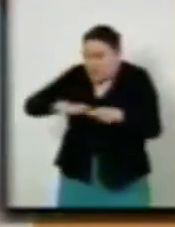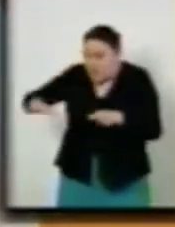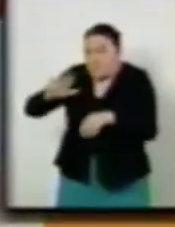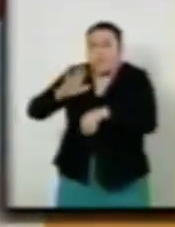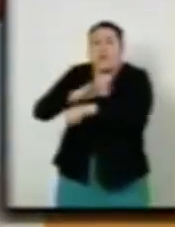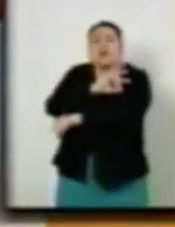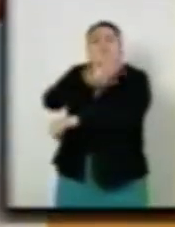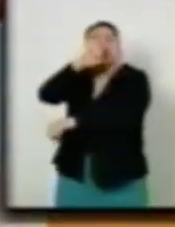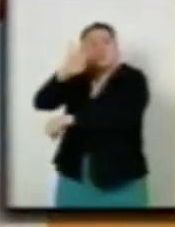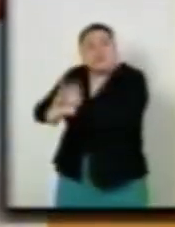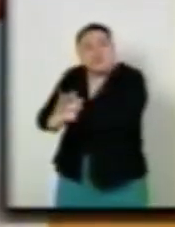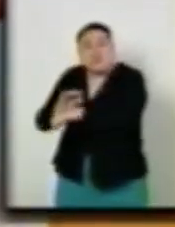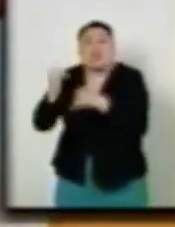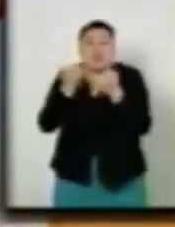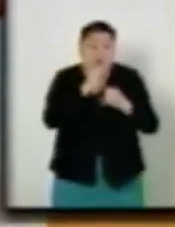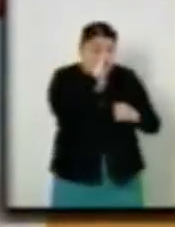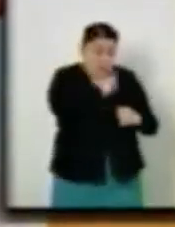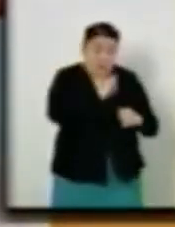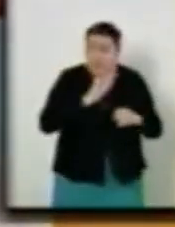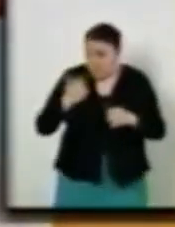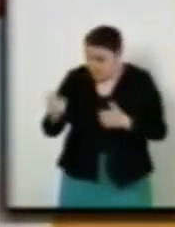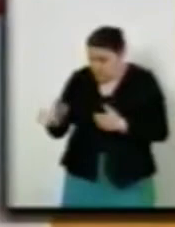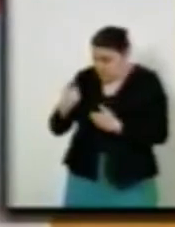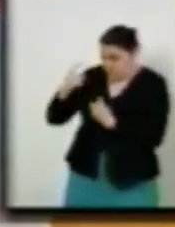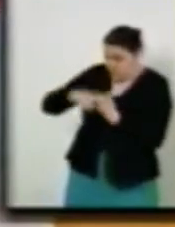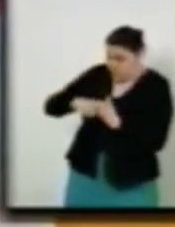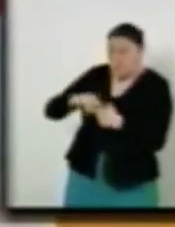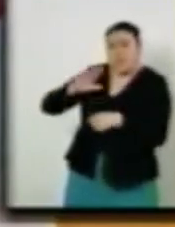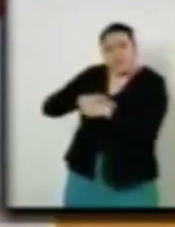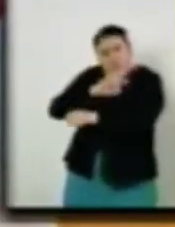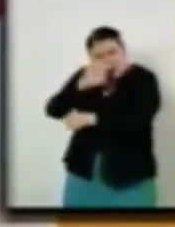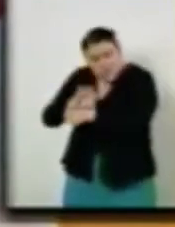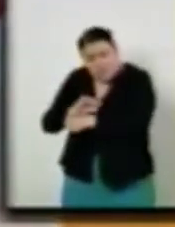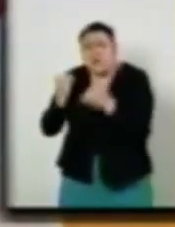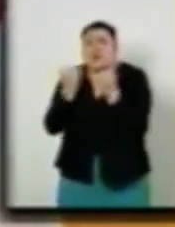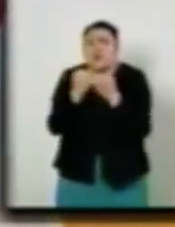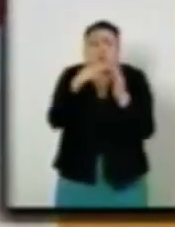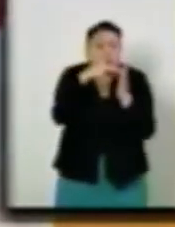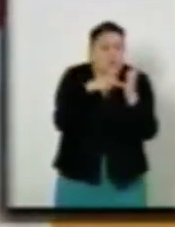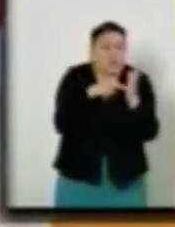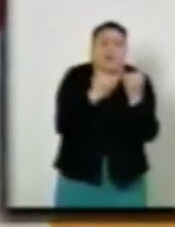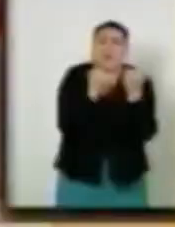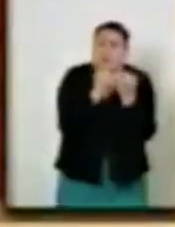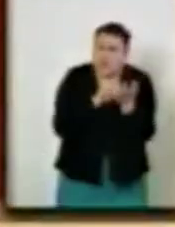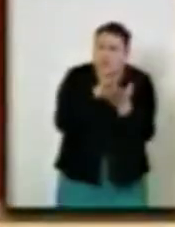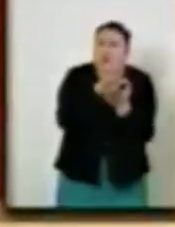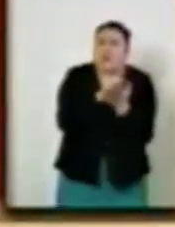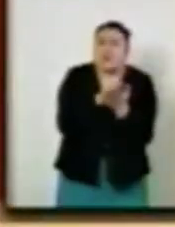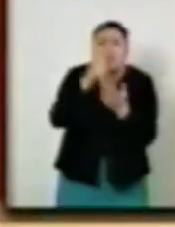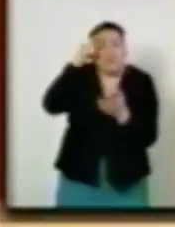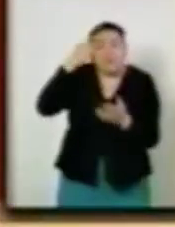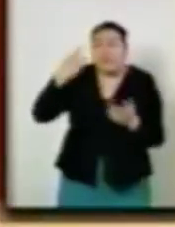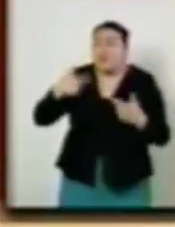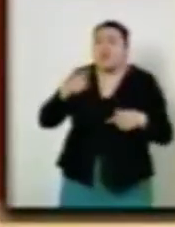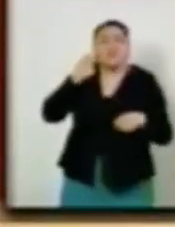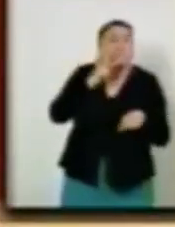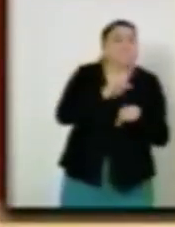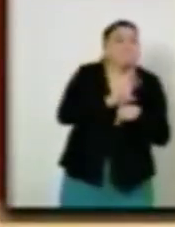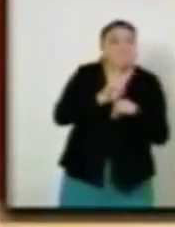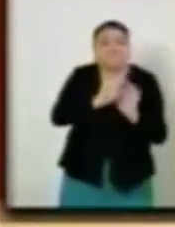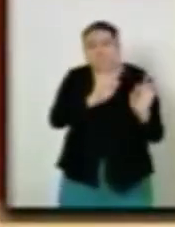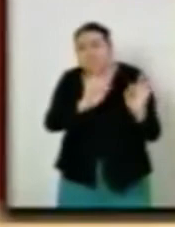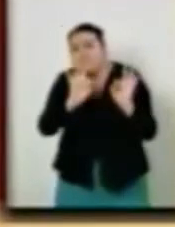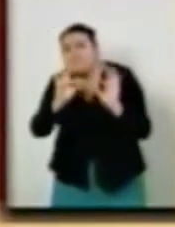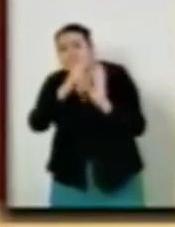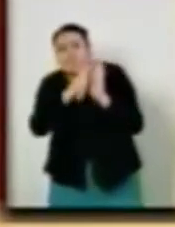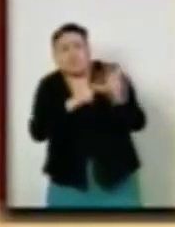derechos por parte de empleadores y la creación de dispositivos eficaces de supervisión laboral para que garanticen el